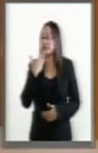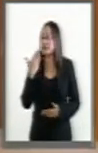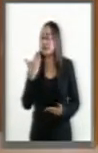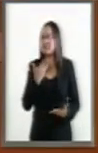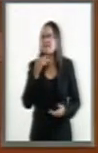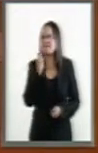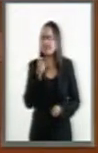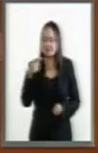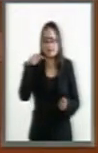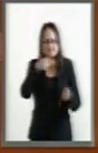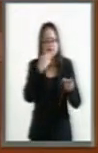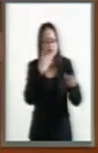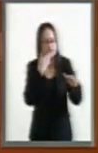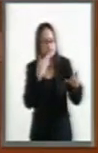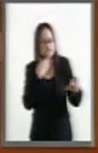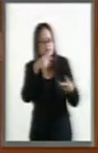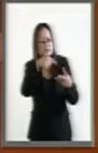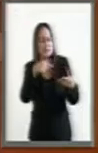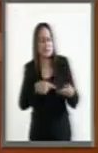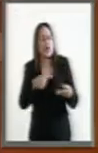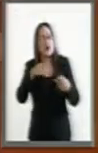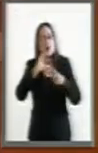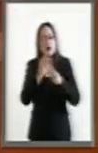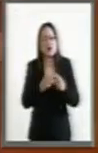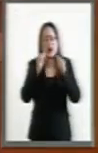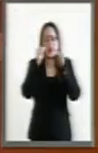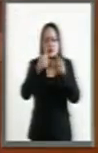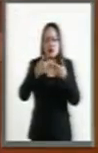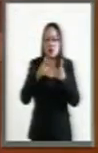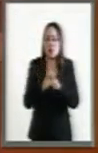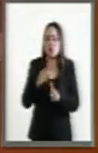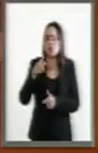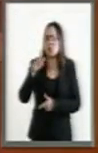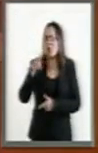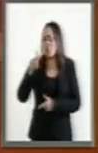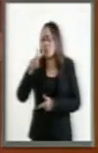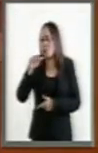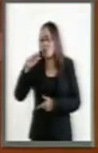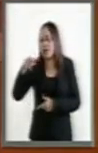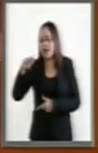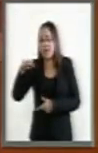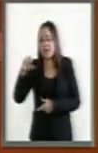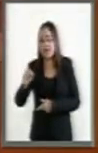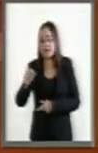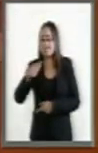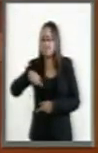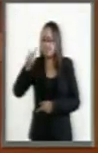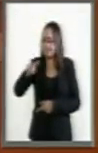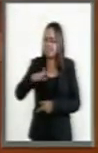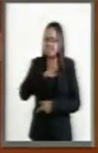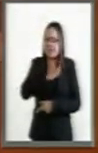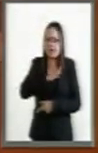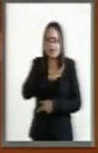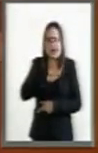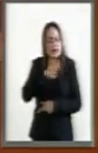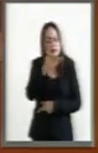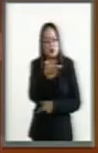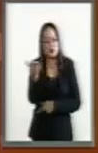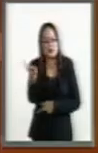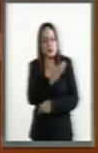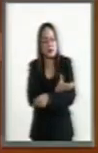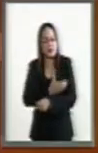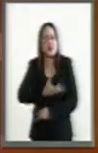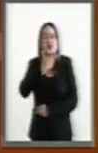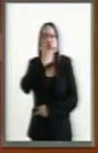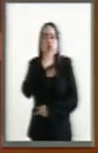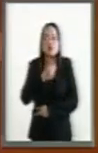dictámenes de la Comisión de Atención a Grupos Vulnerables. Felicito la sensibilidad, desde luego, de mis compañeras y compañeros